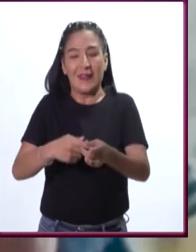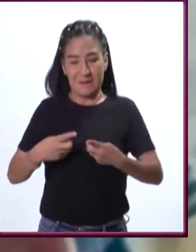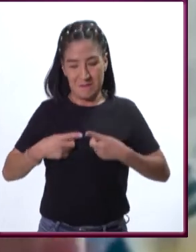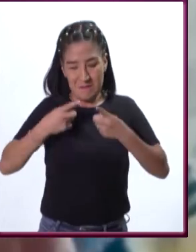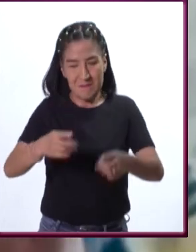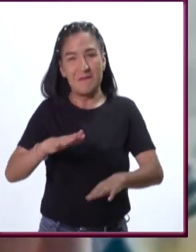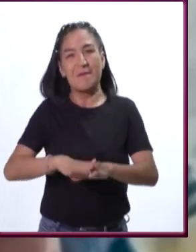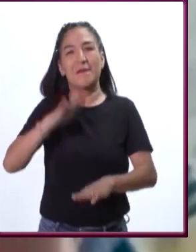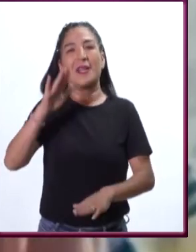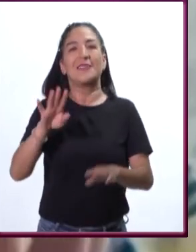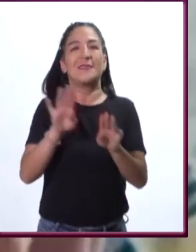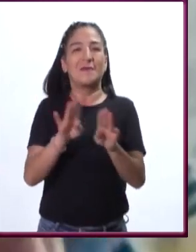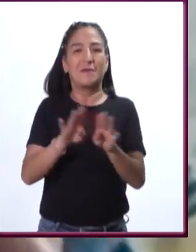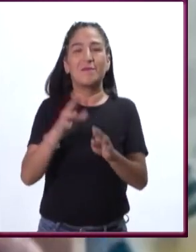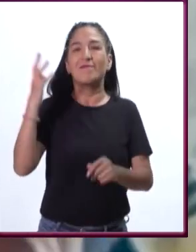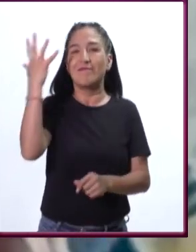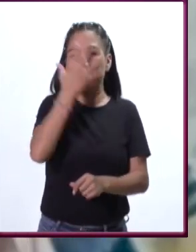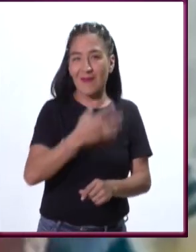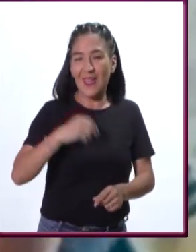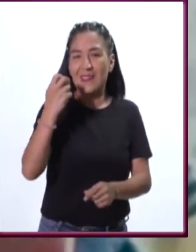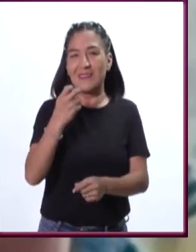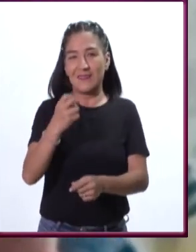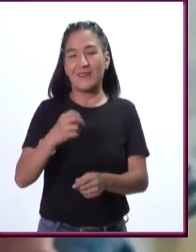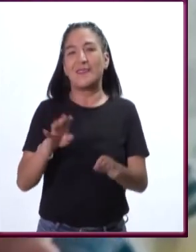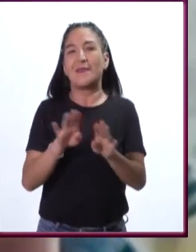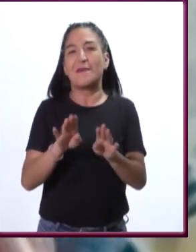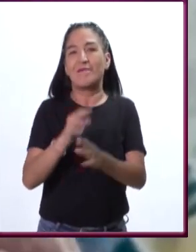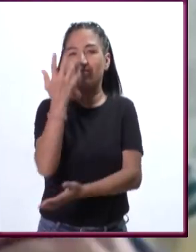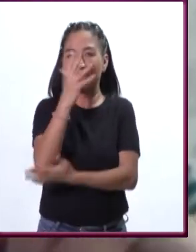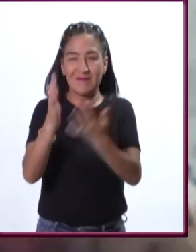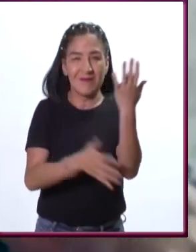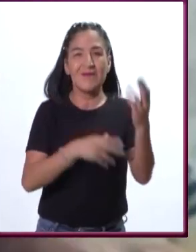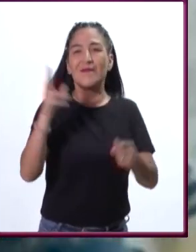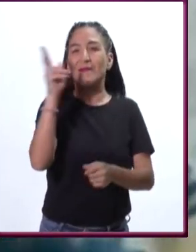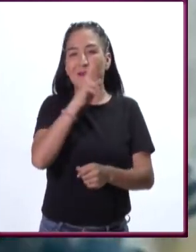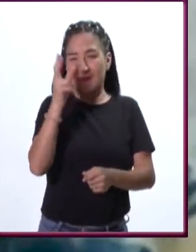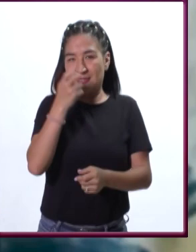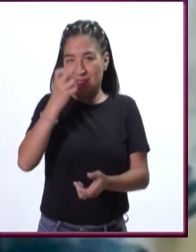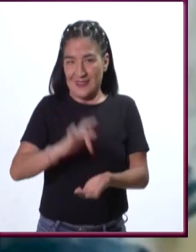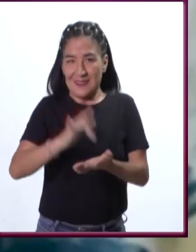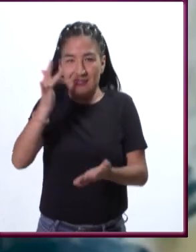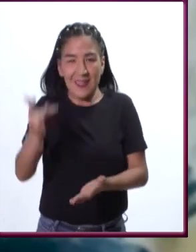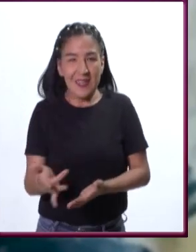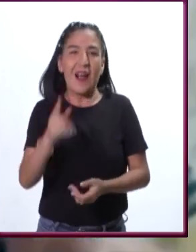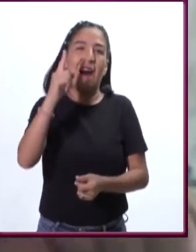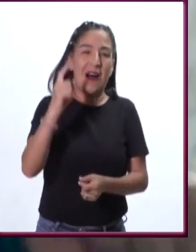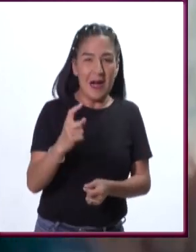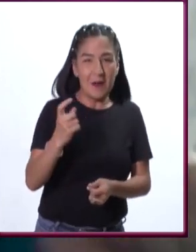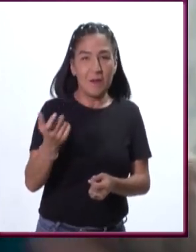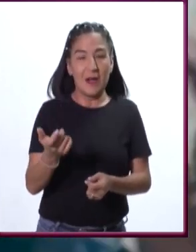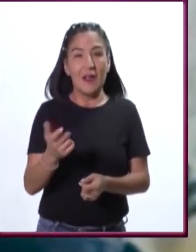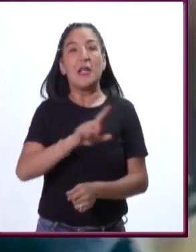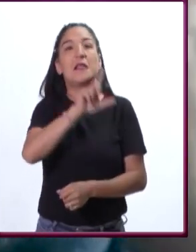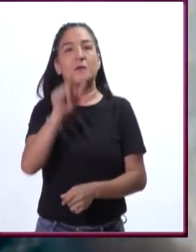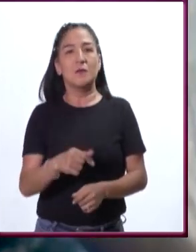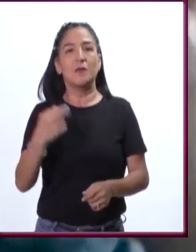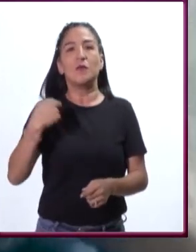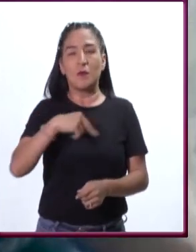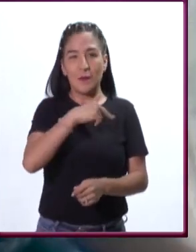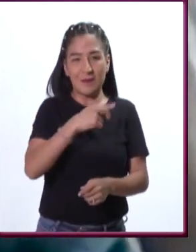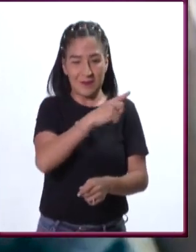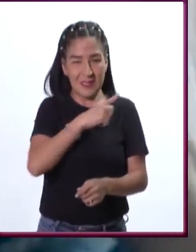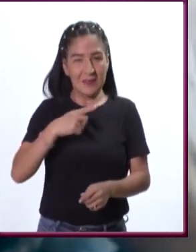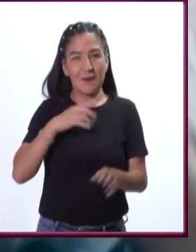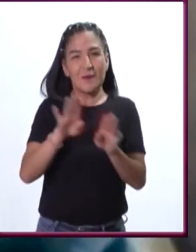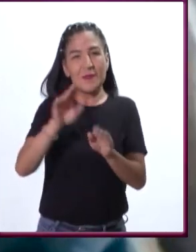estos recursos o estos servicios. Y desde luego, tenemos que entender, meternos